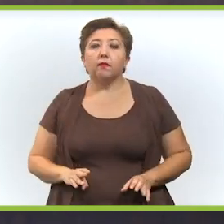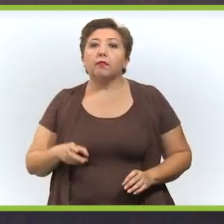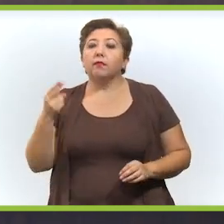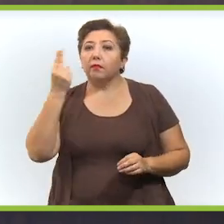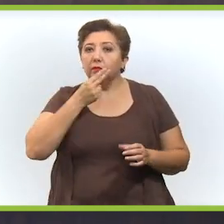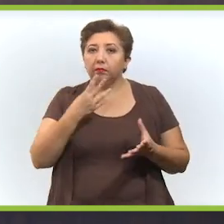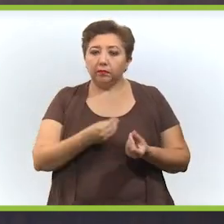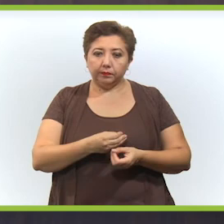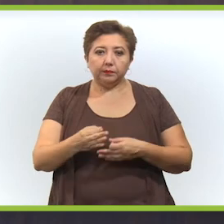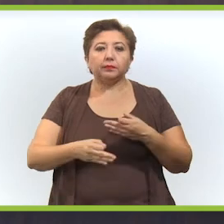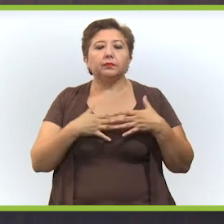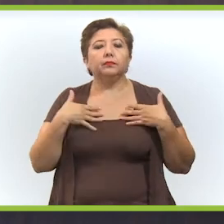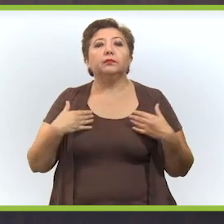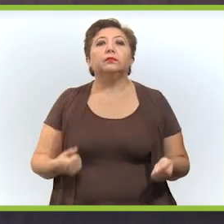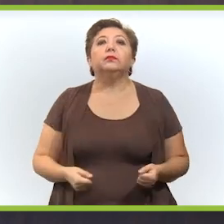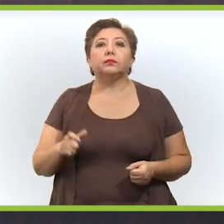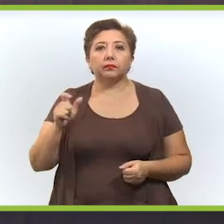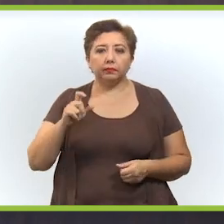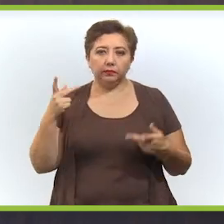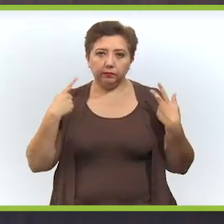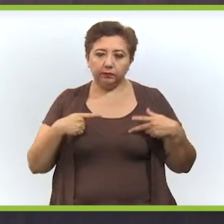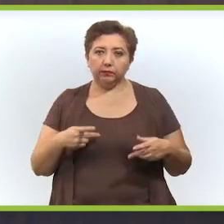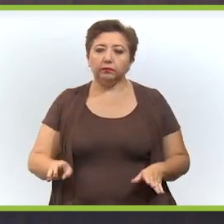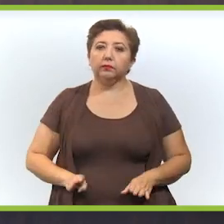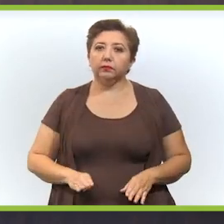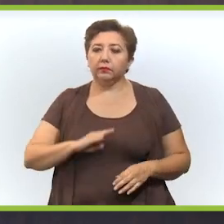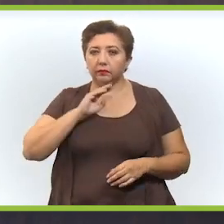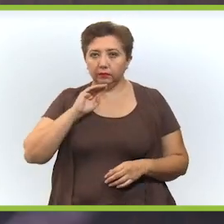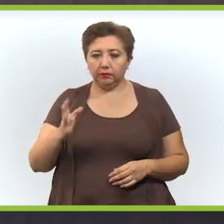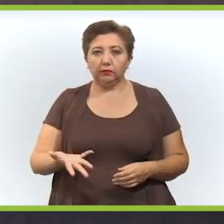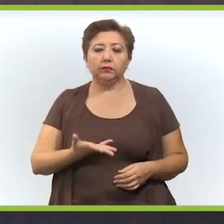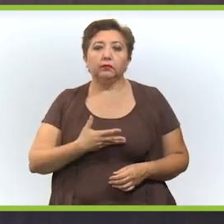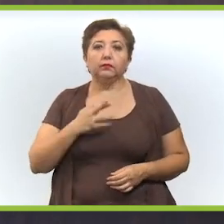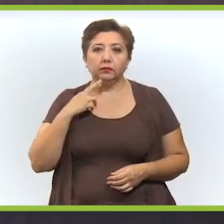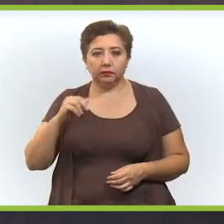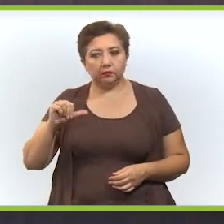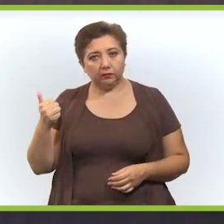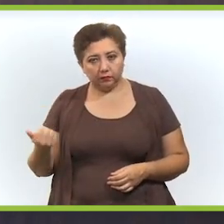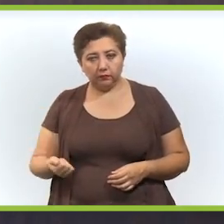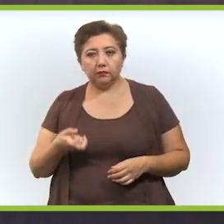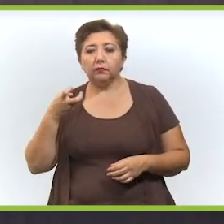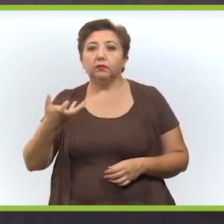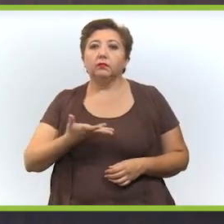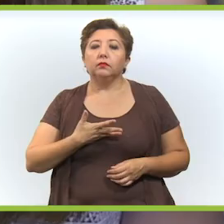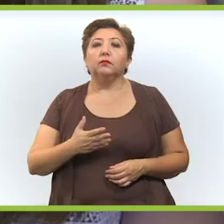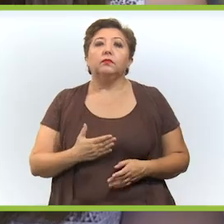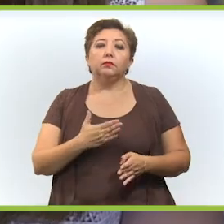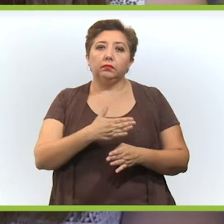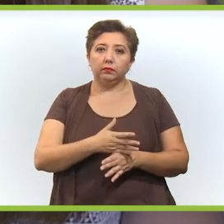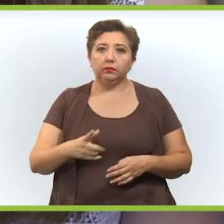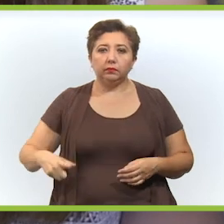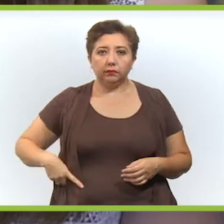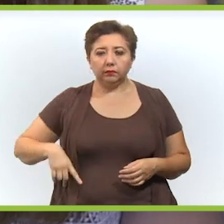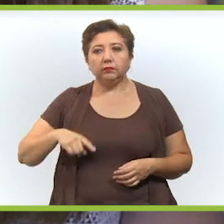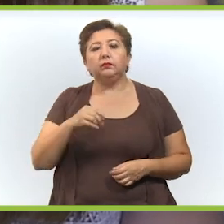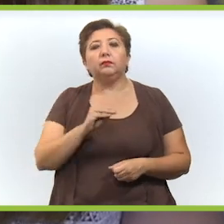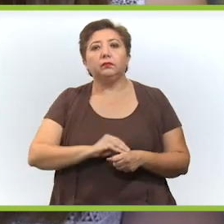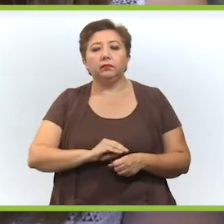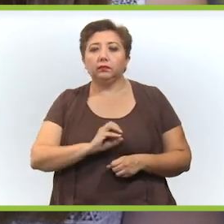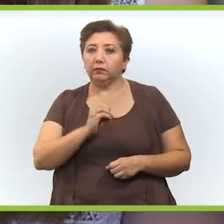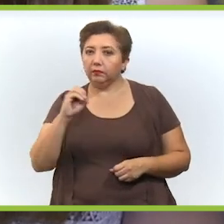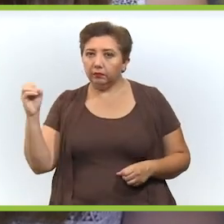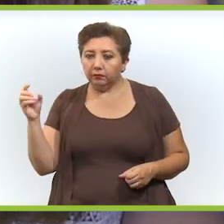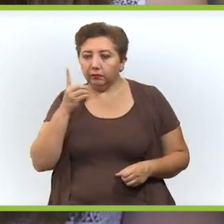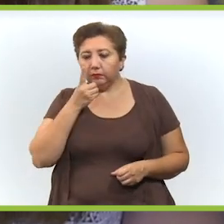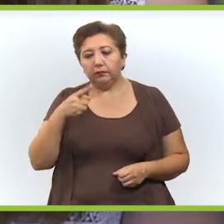que no se sabe comportar y necesitamos que todos entendamos que cuando alguien se porta mal, tiene consecuencias para los demás. Y ahí es donde tiene que entrar el